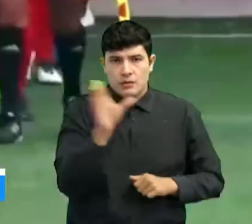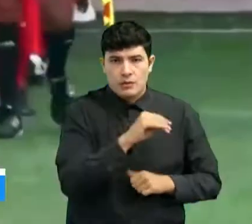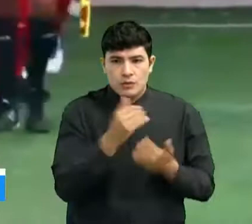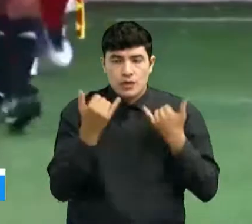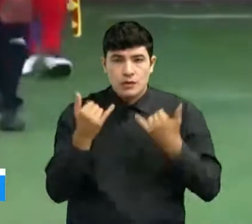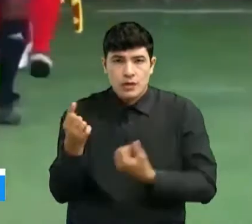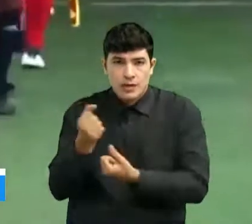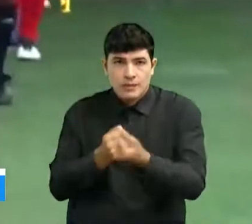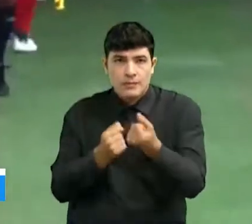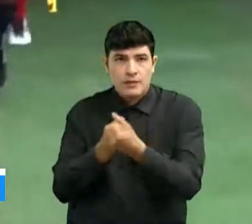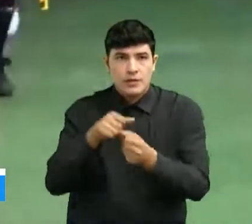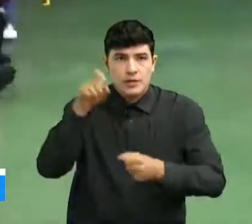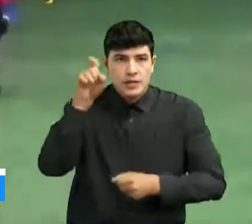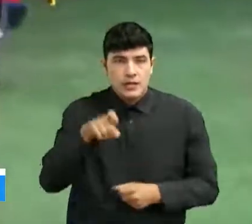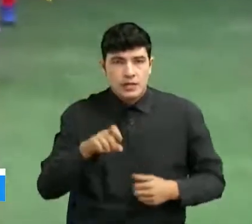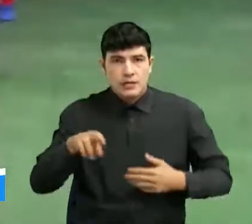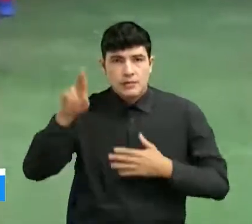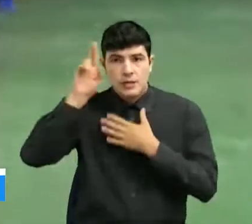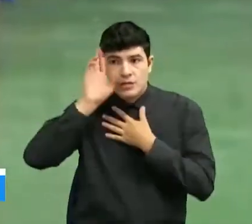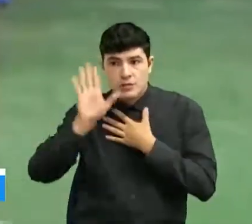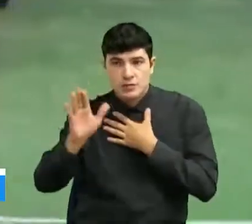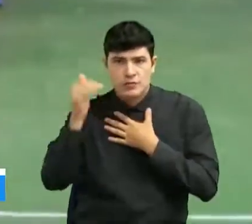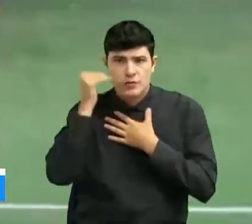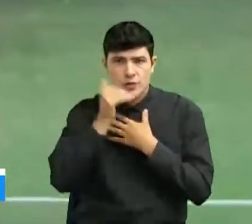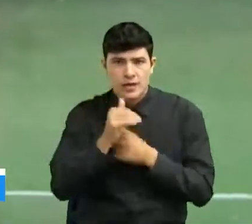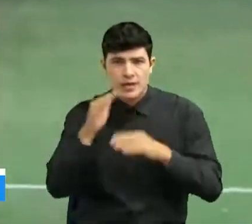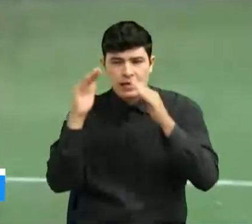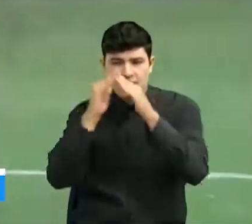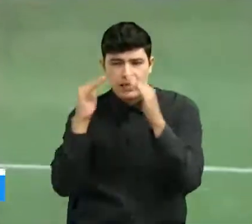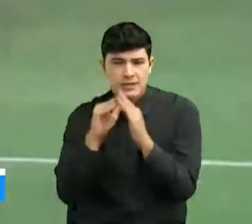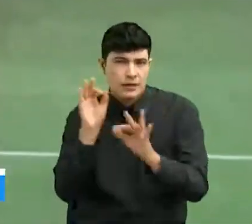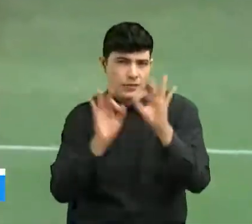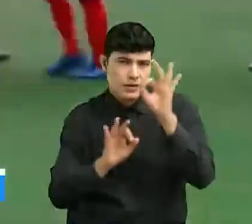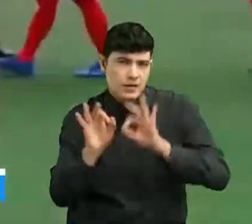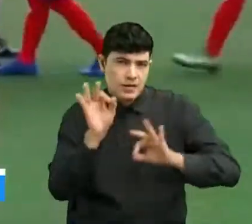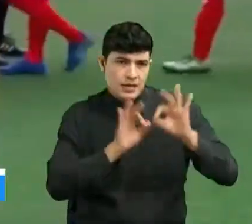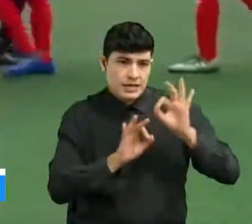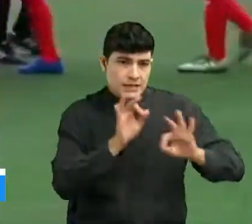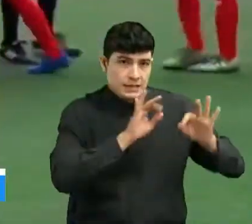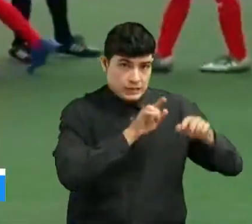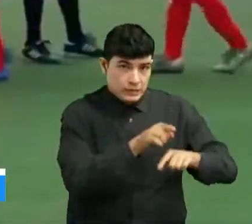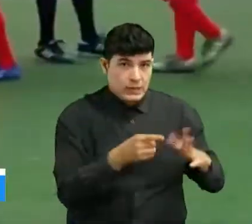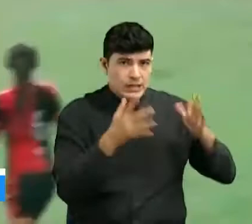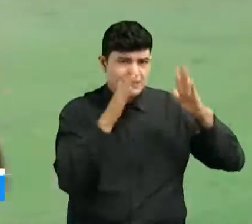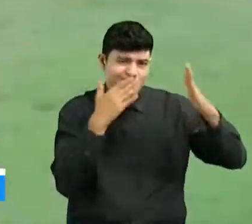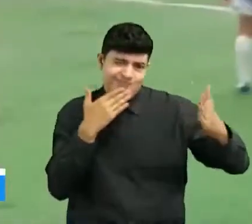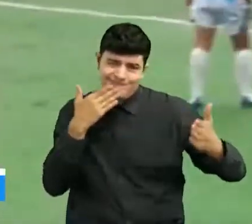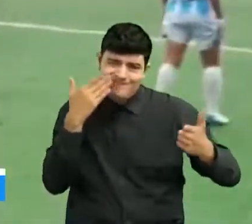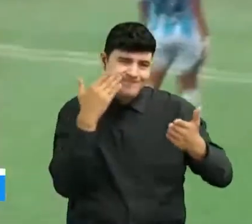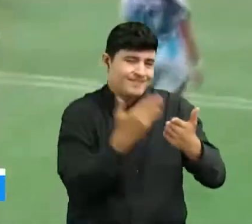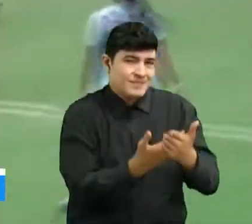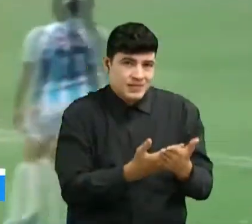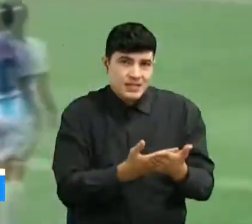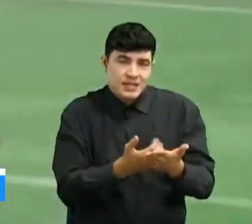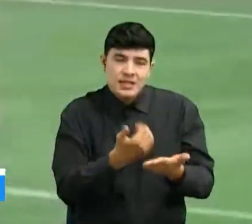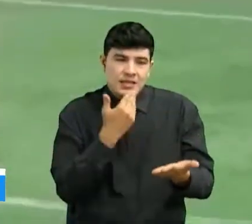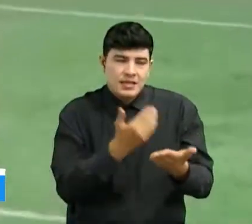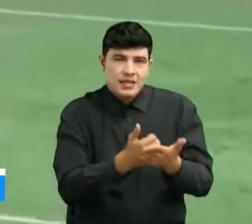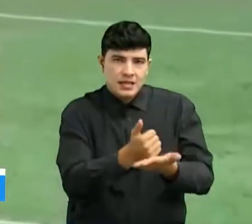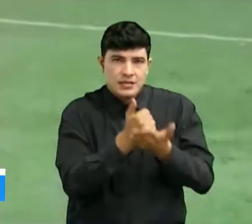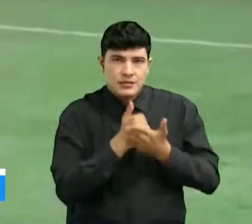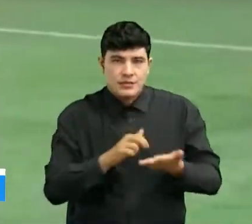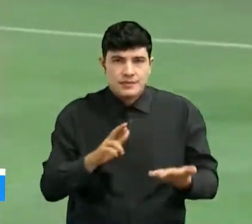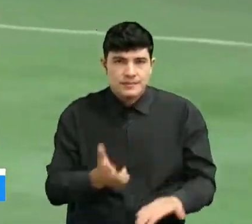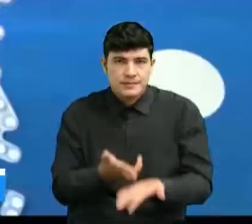momento. Por eso ella desde su casa agradece a los organizadores e invita a los santandereanos a participar y ayudar en su recuperación. Está